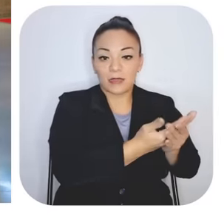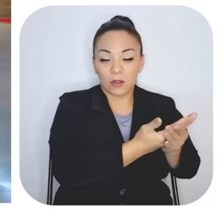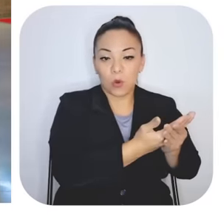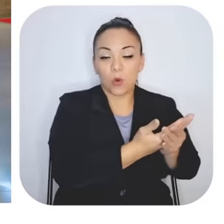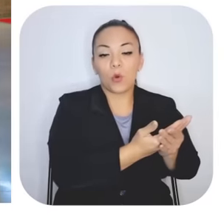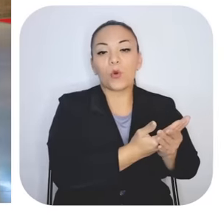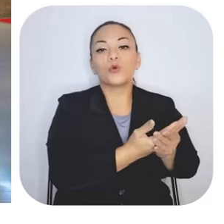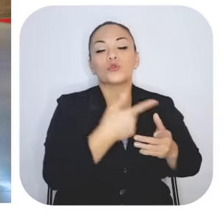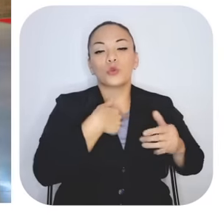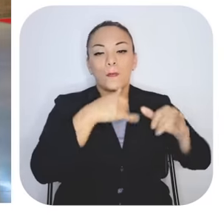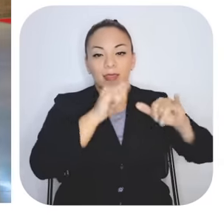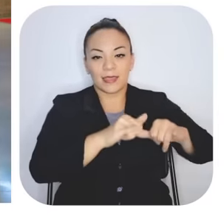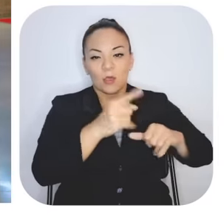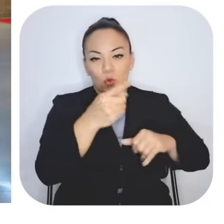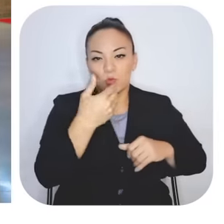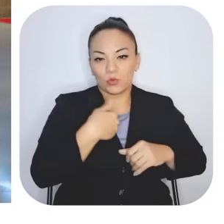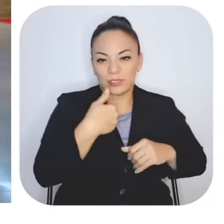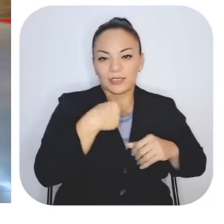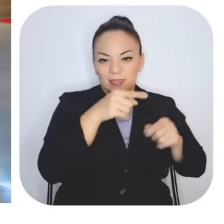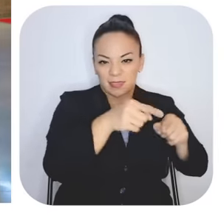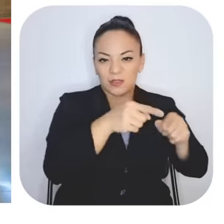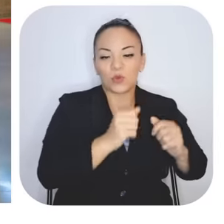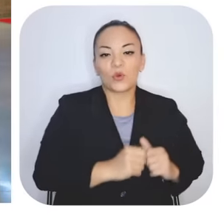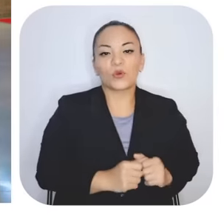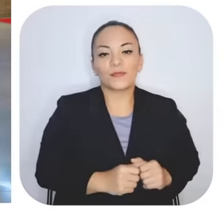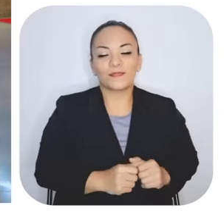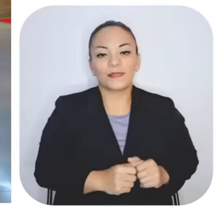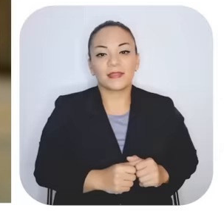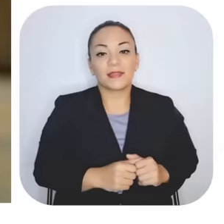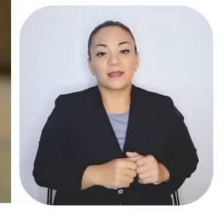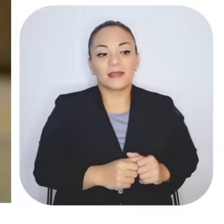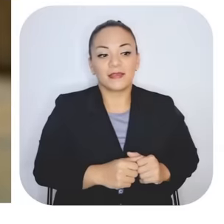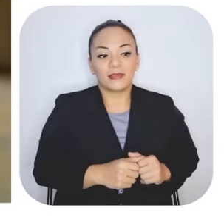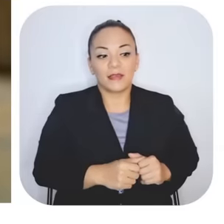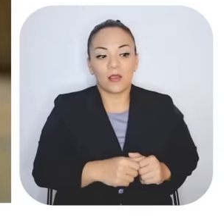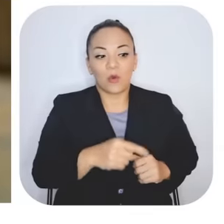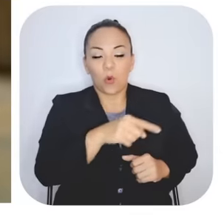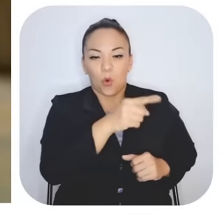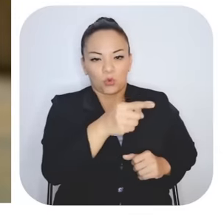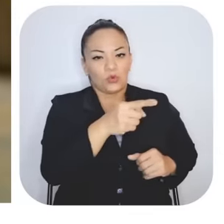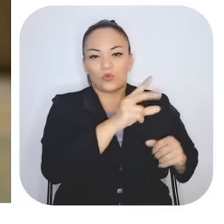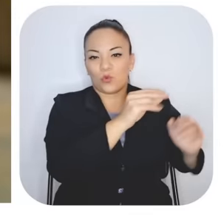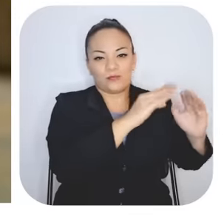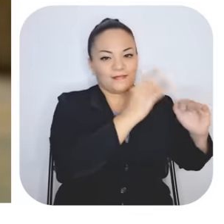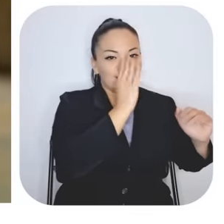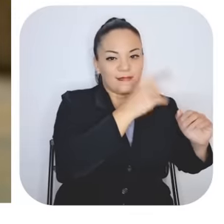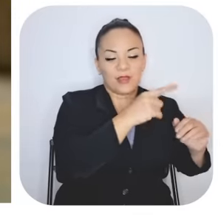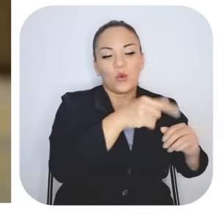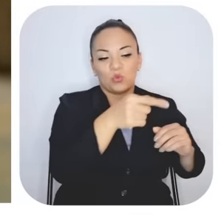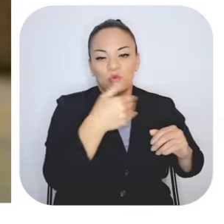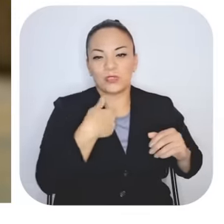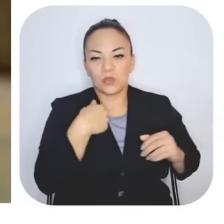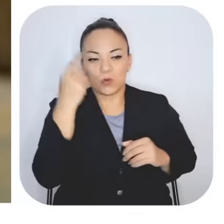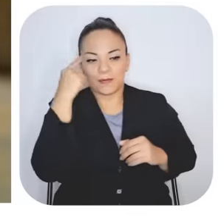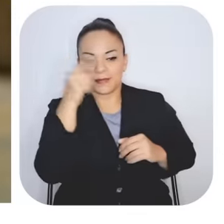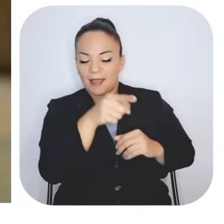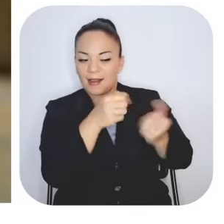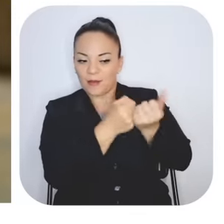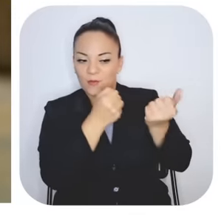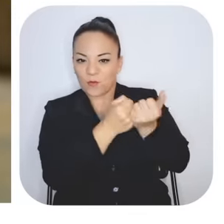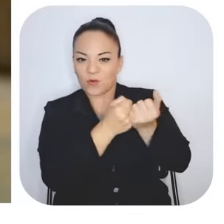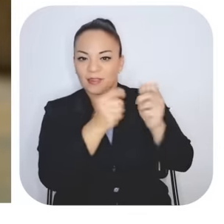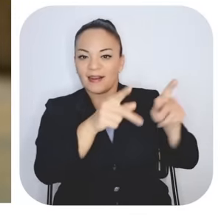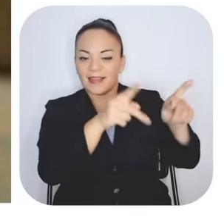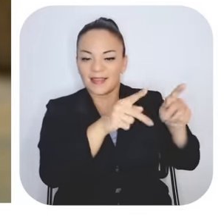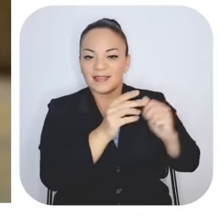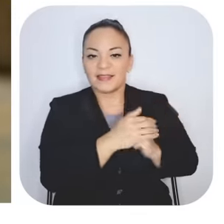se llamó Benjamín. Entonces, él, yo, en mi mente, como él era una persona que apoyaba a la gente, entonces yo decía, bueno, voy a decir